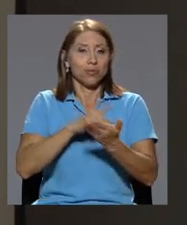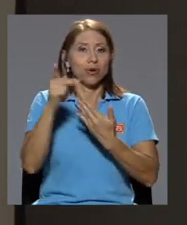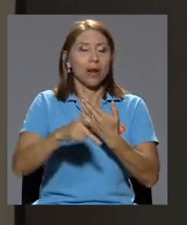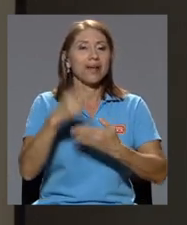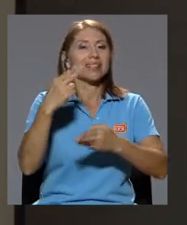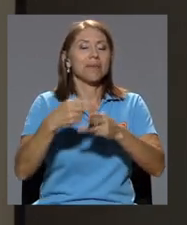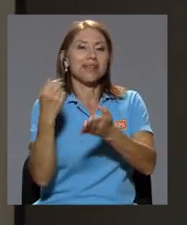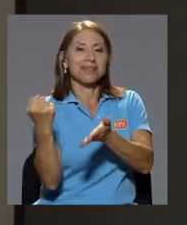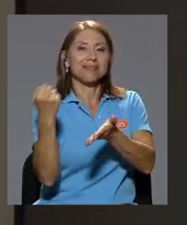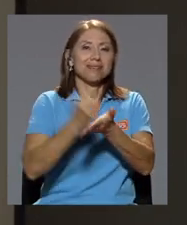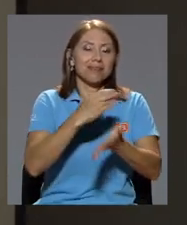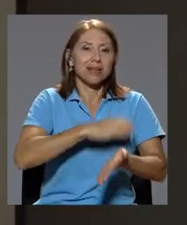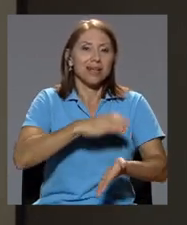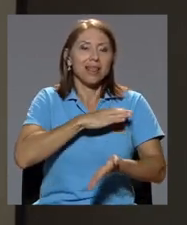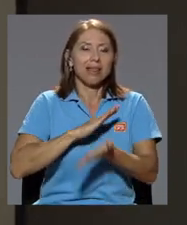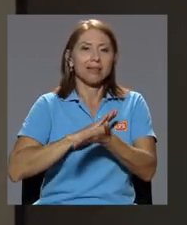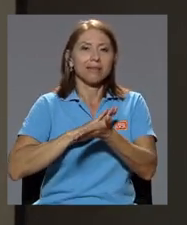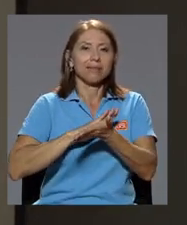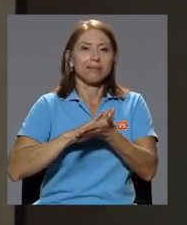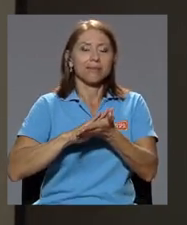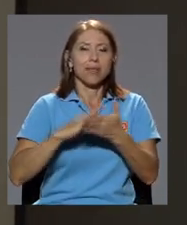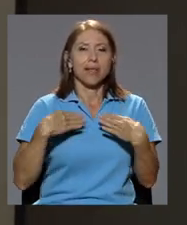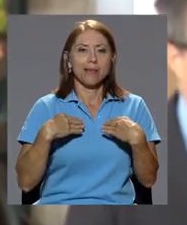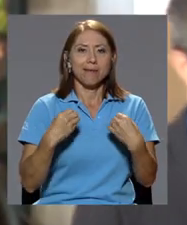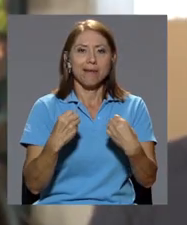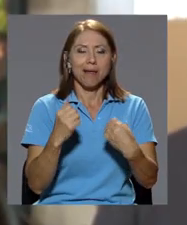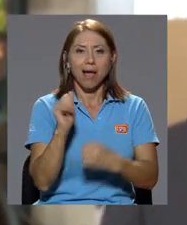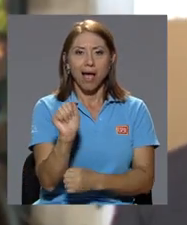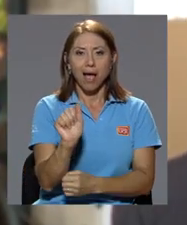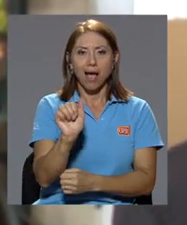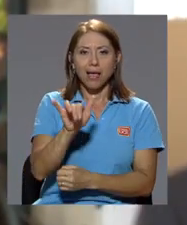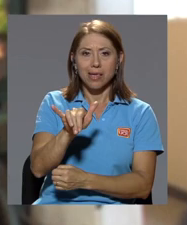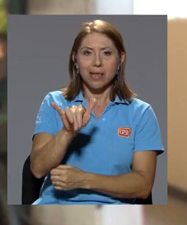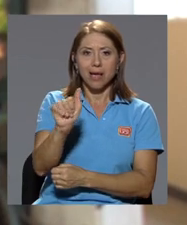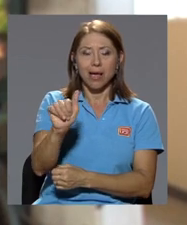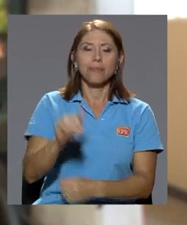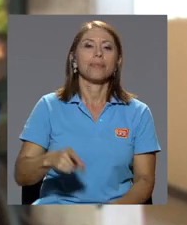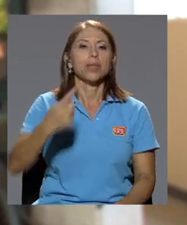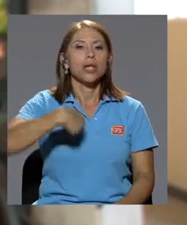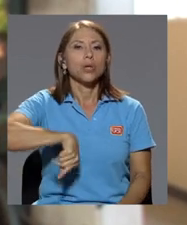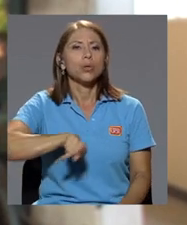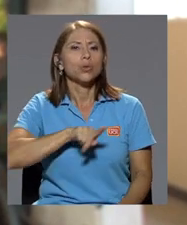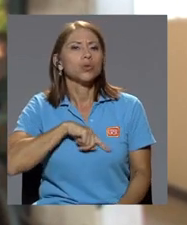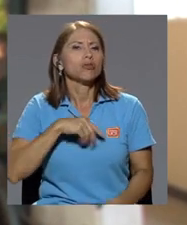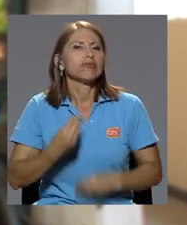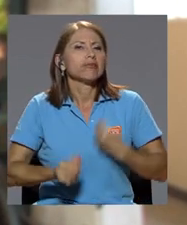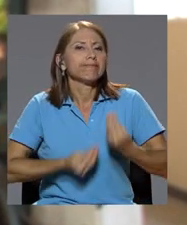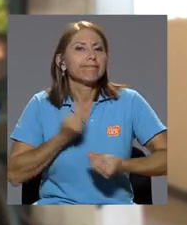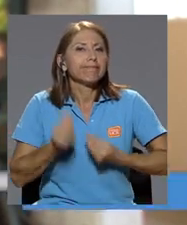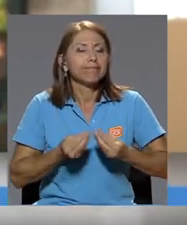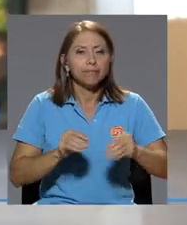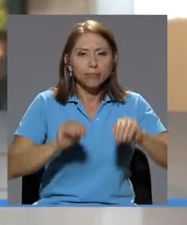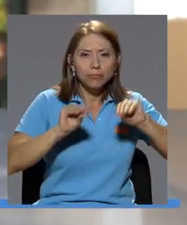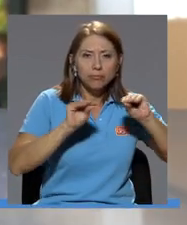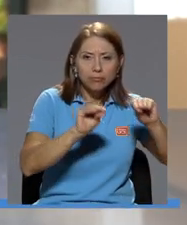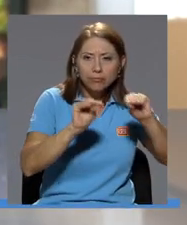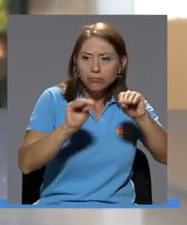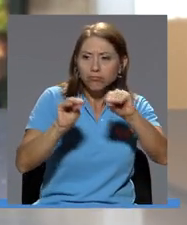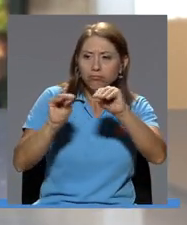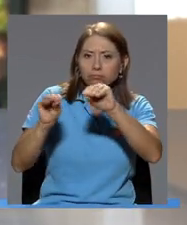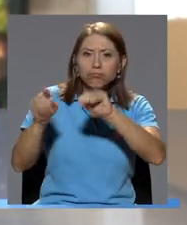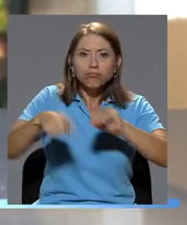de Calidad Sanitaria del AIA. Bueno, nosotros evidentemente lo que hacemos es educar a la población